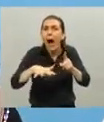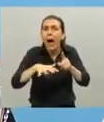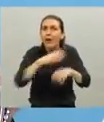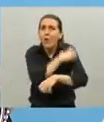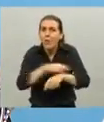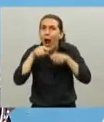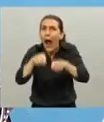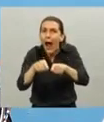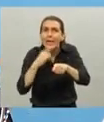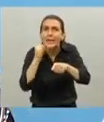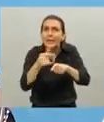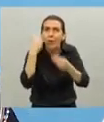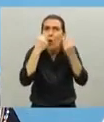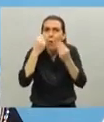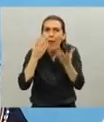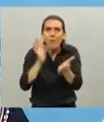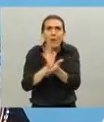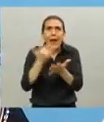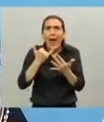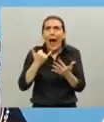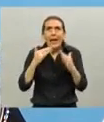golpea en la puerta de su casa.